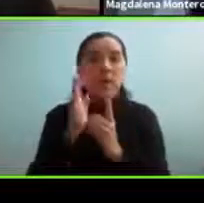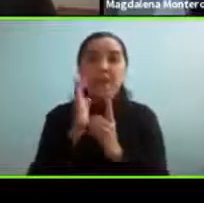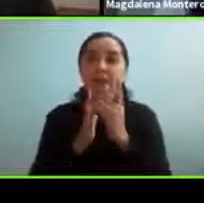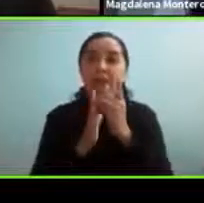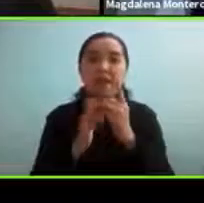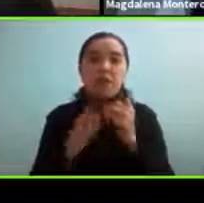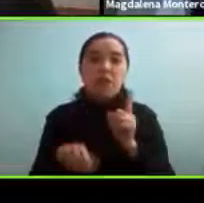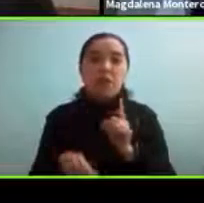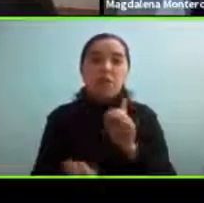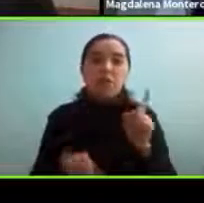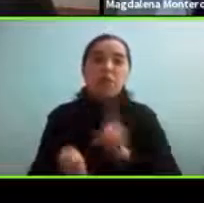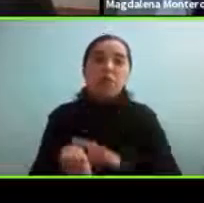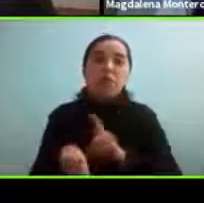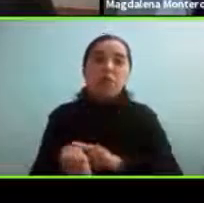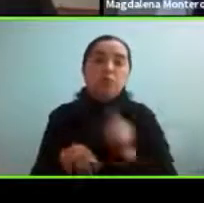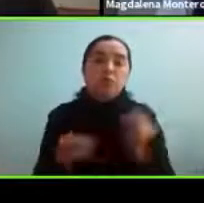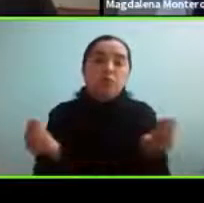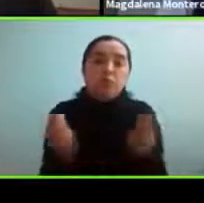de temas